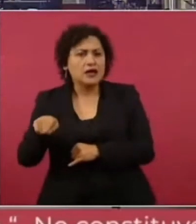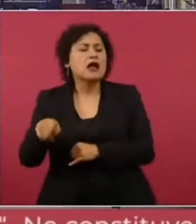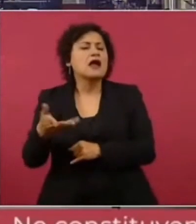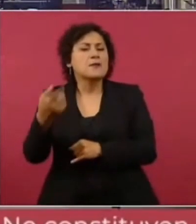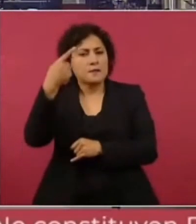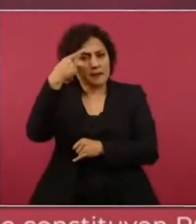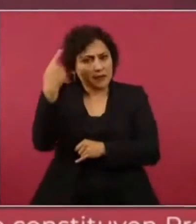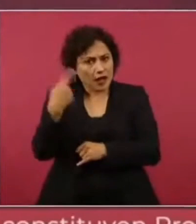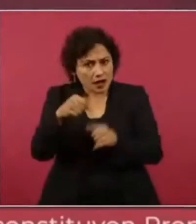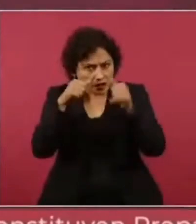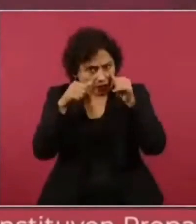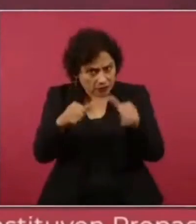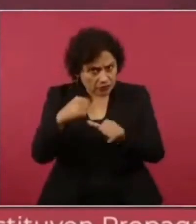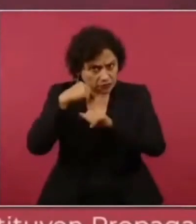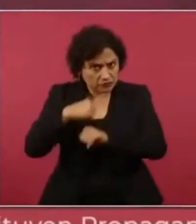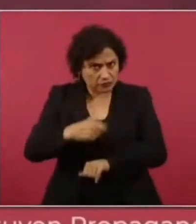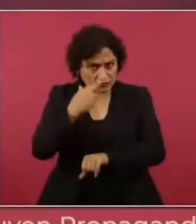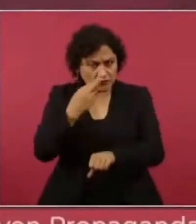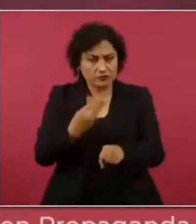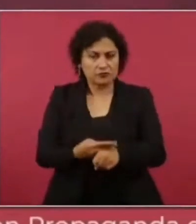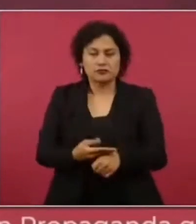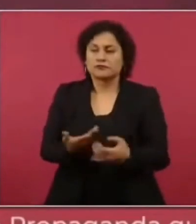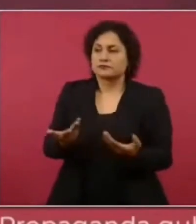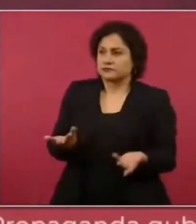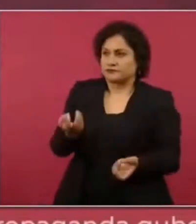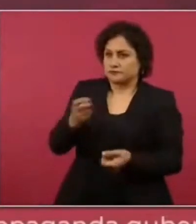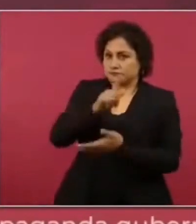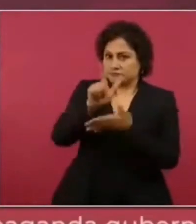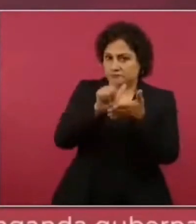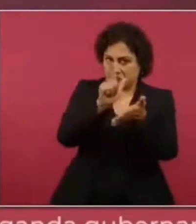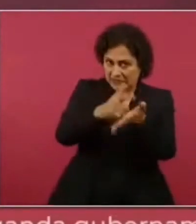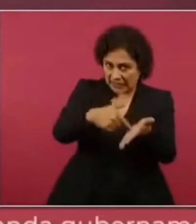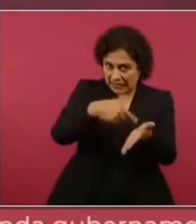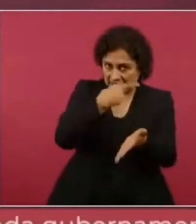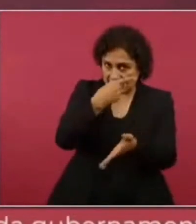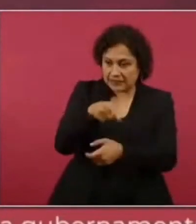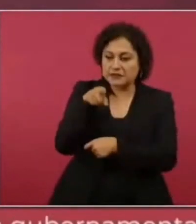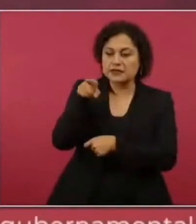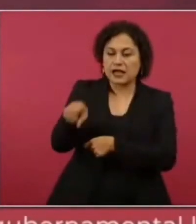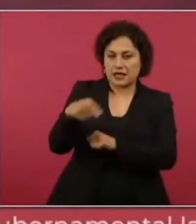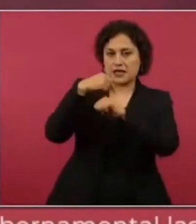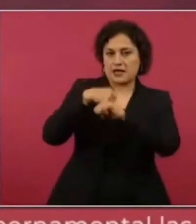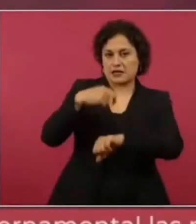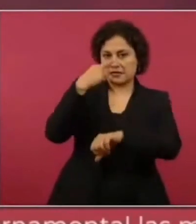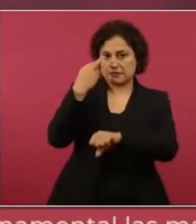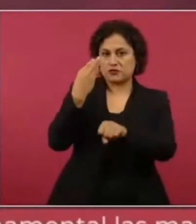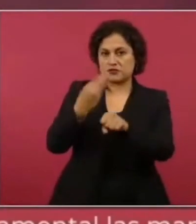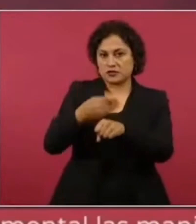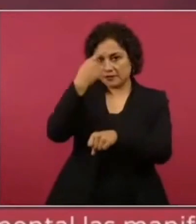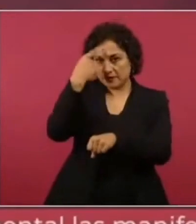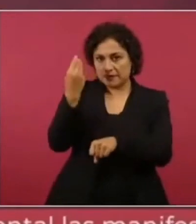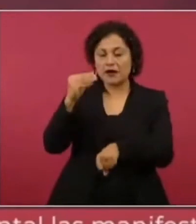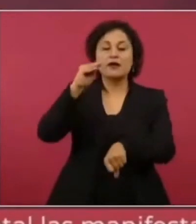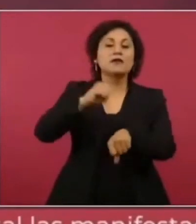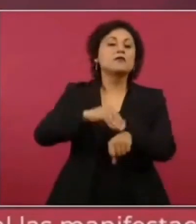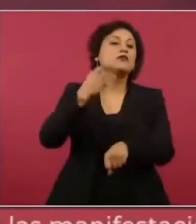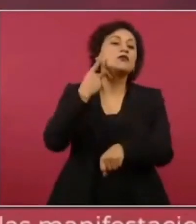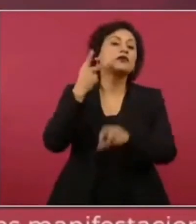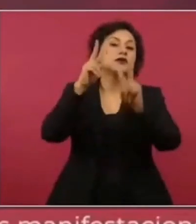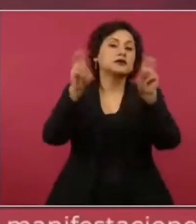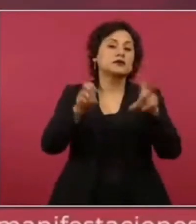Legalmente el Instituto Nacional de Migración es el que está a cargo de la implementación de la política pública migratoria.